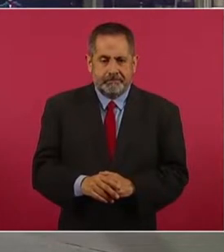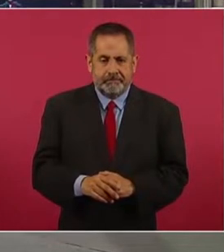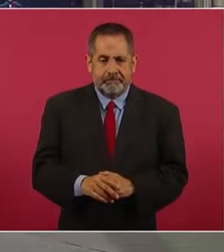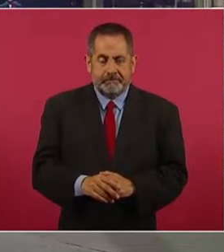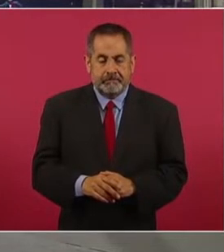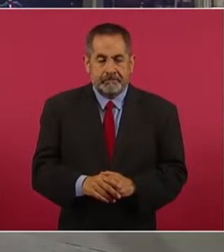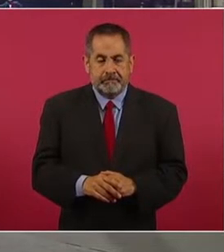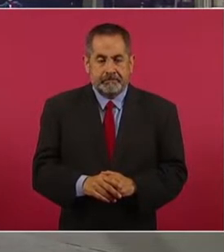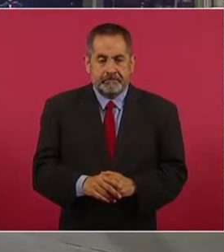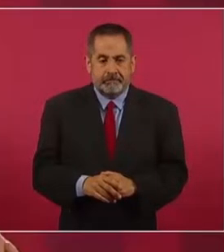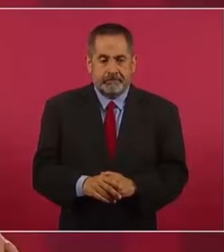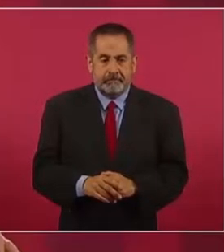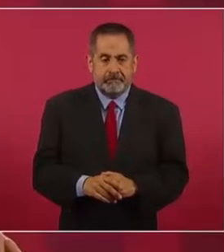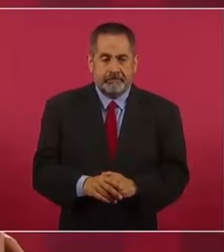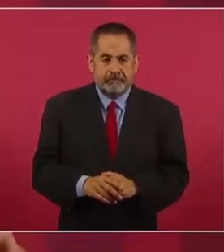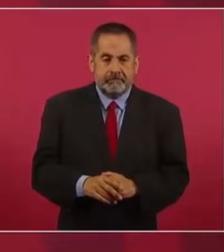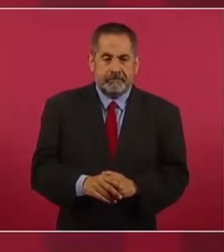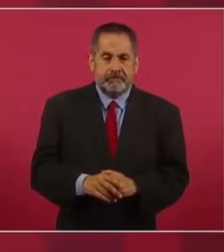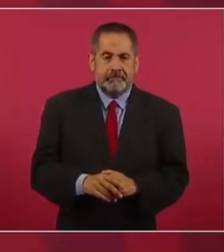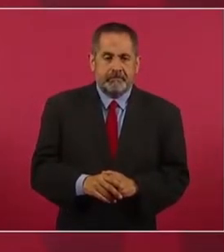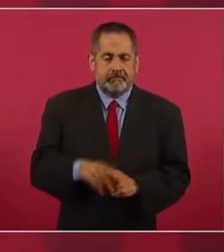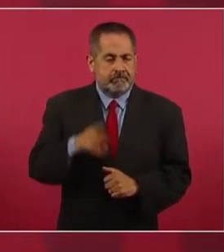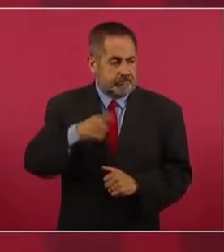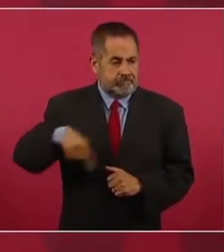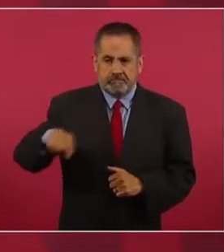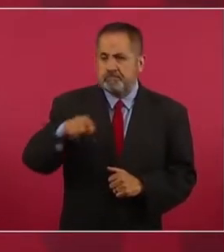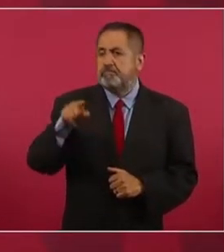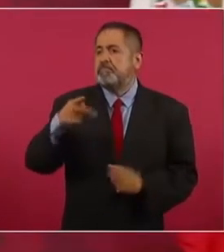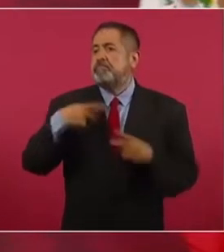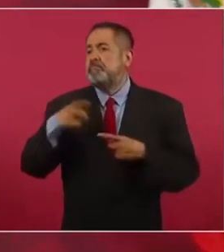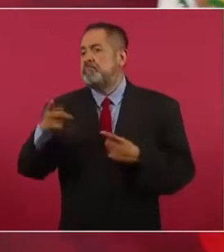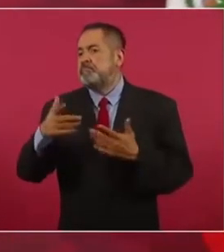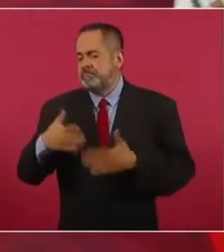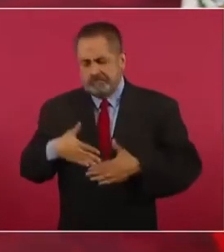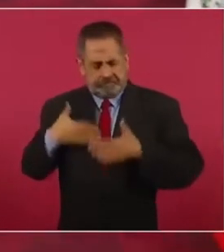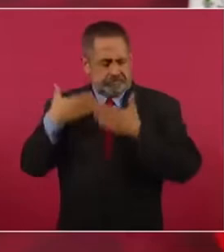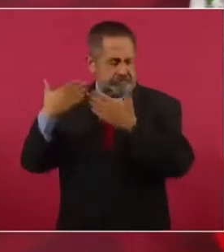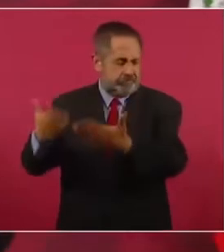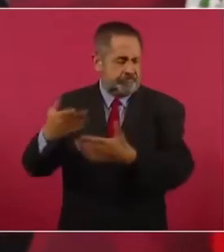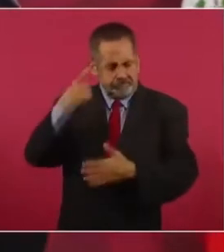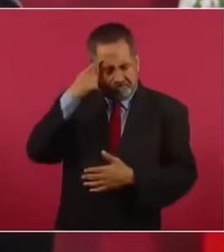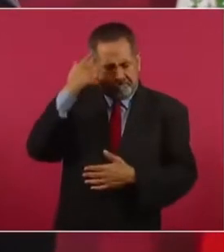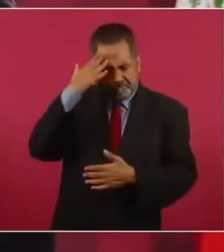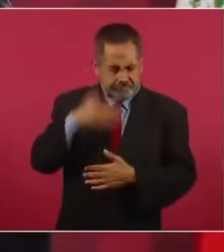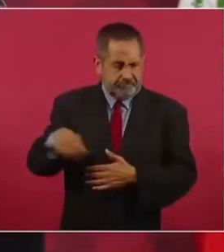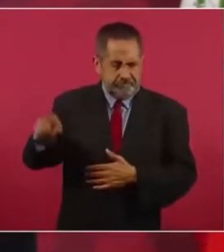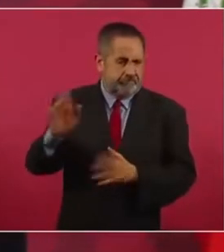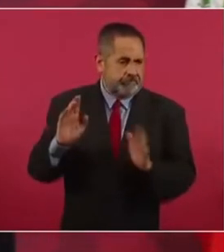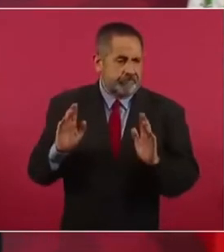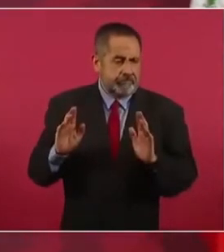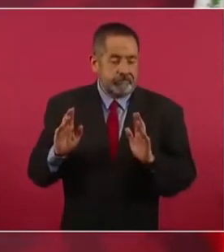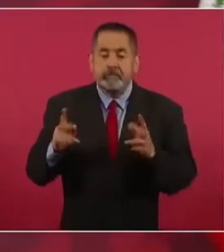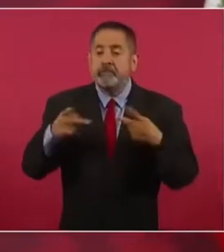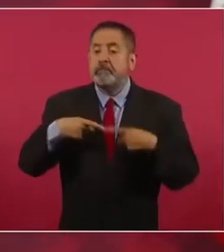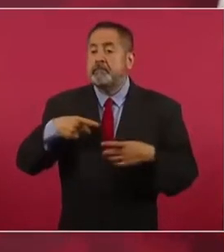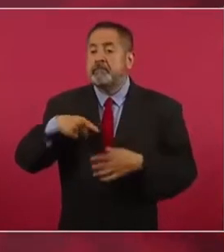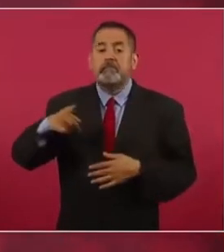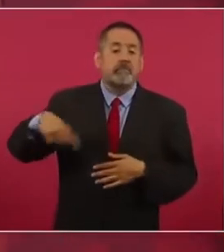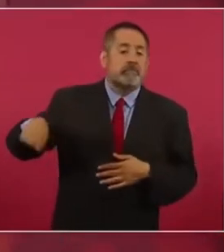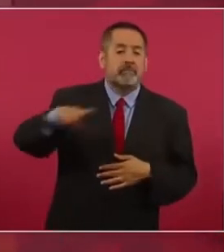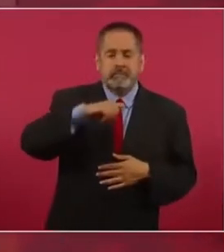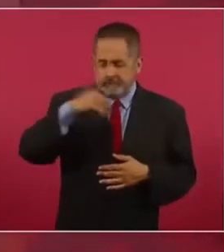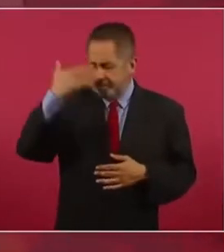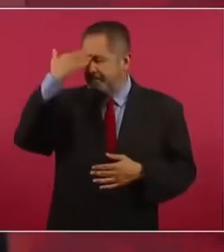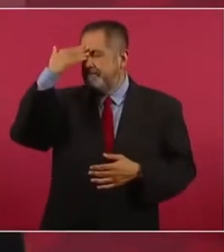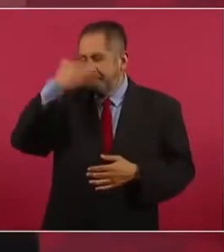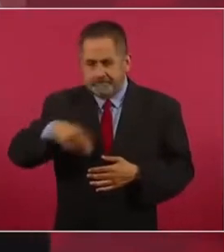Y sí tenerle confianza a la gente de que los ciudadanos saben